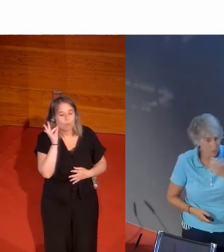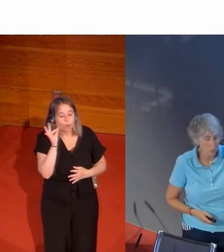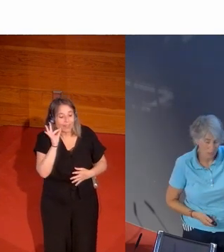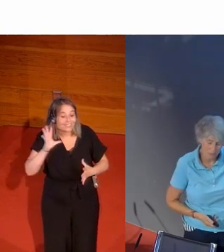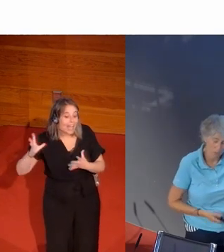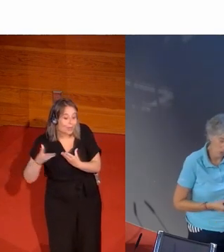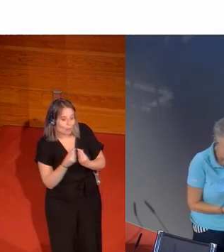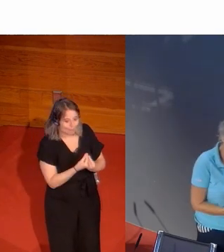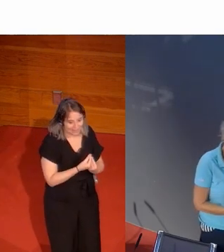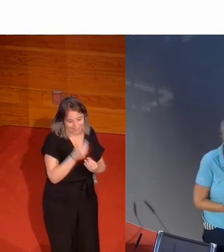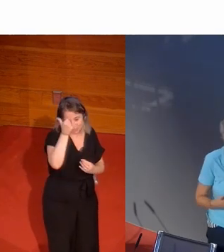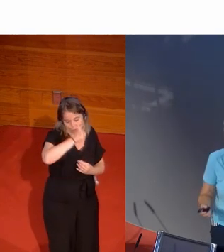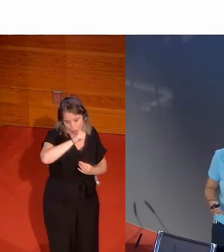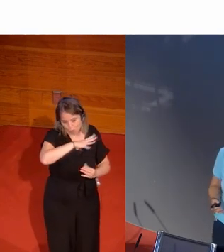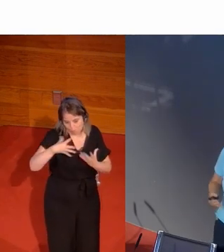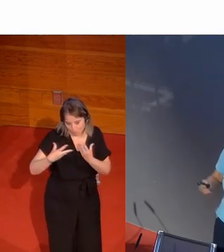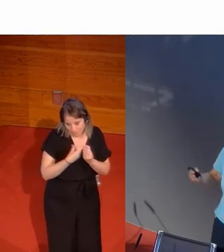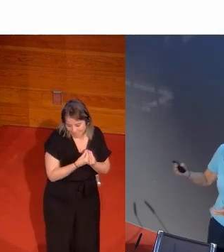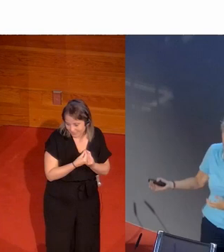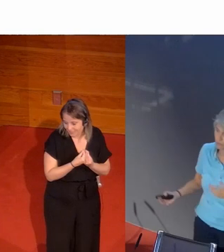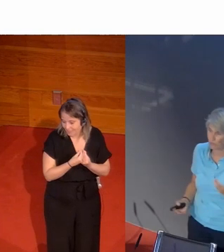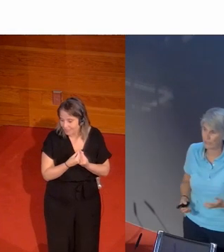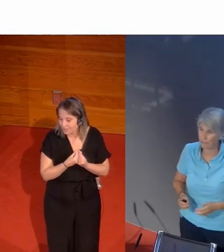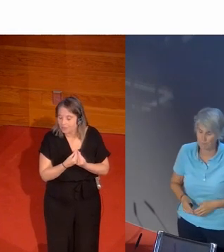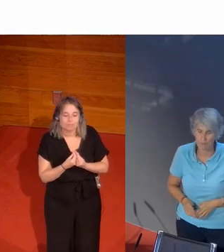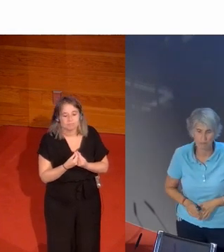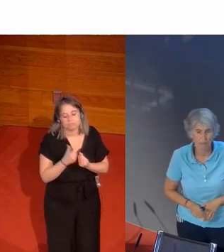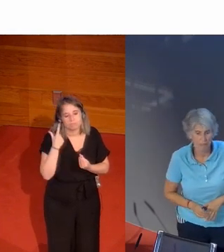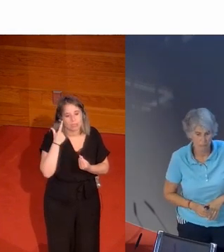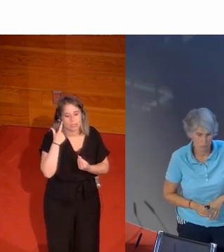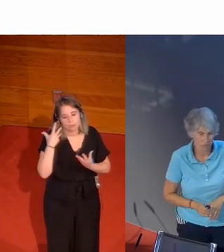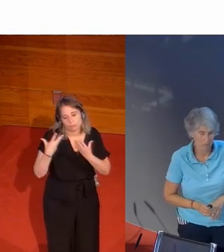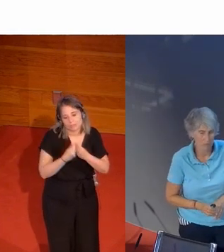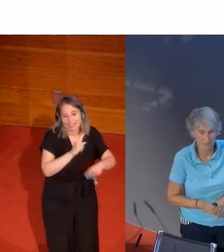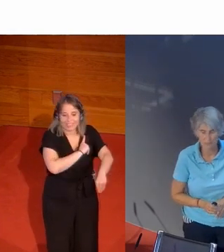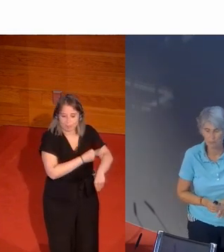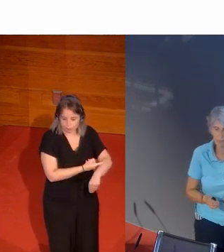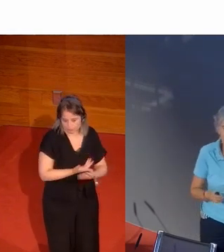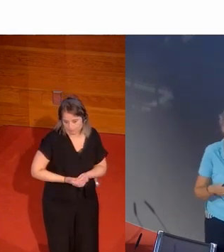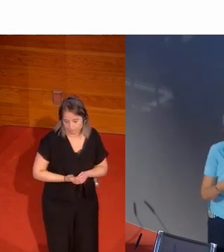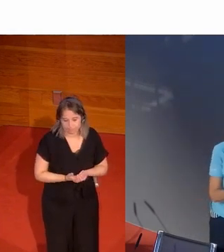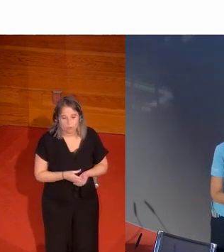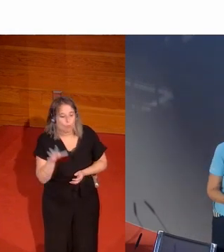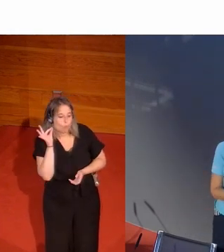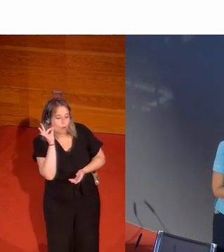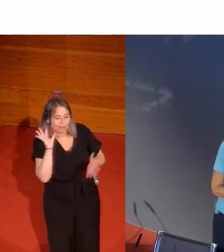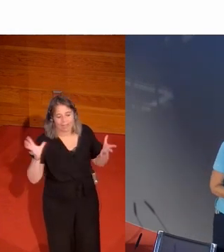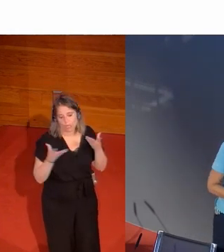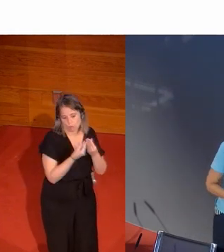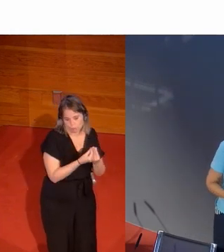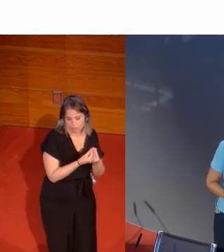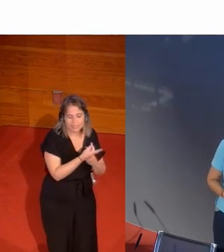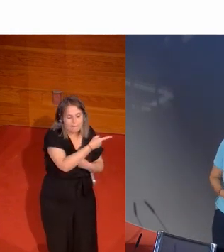acompañantes habituales de los hombres a la hora de que estos fueran a hacer el deporte. Ellas estaban acompañándolas,